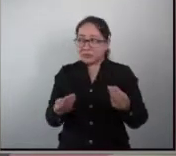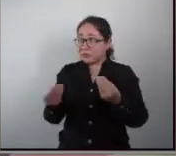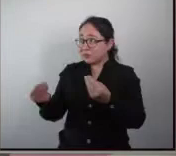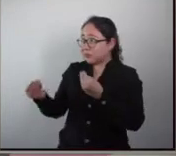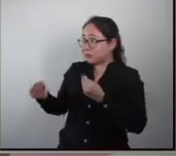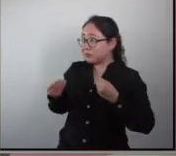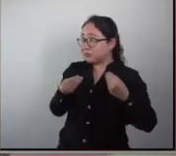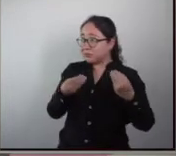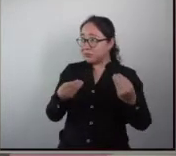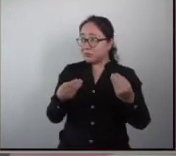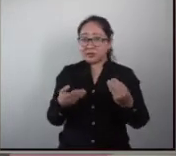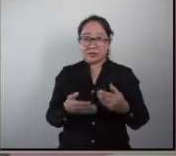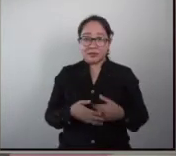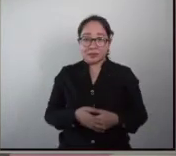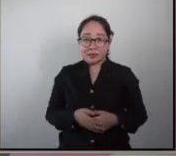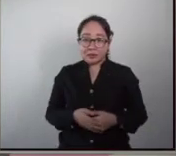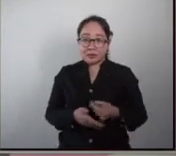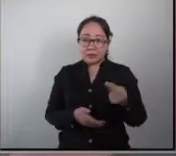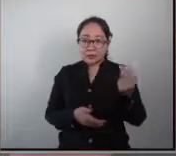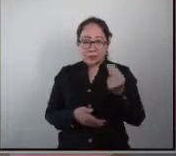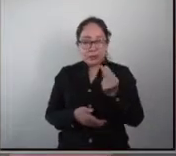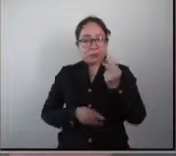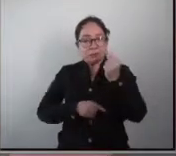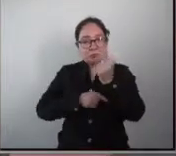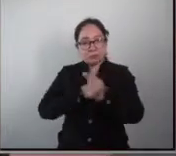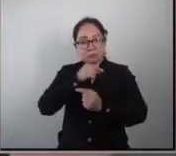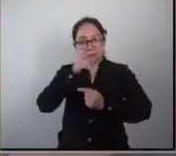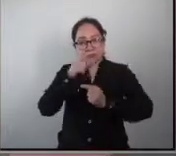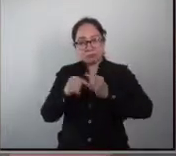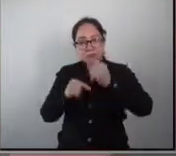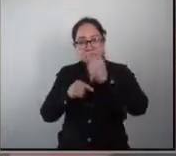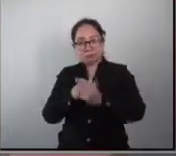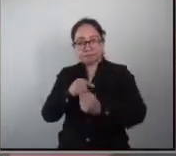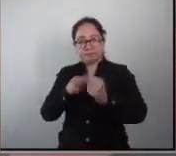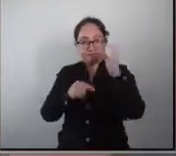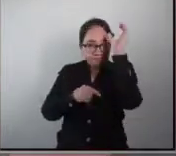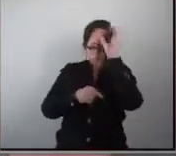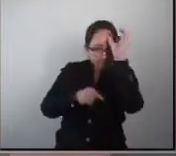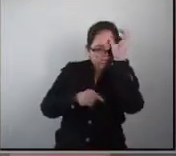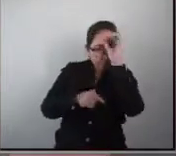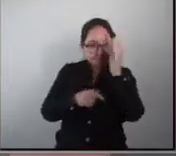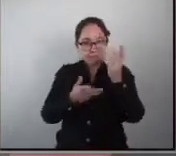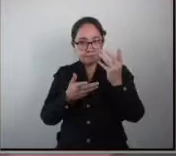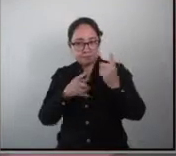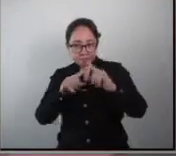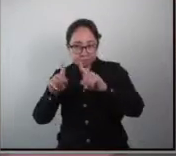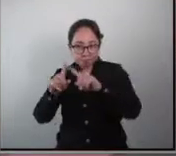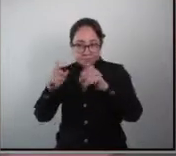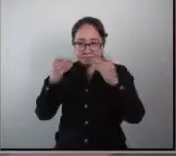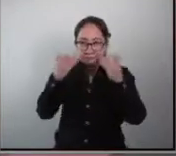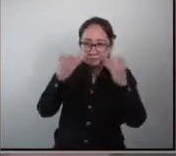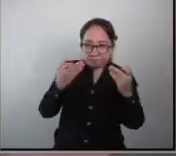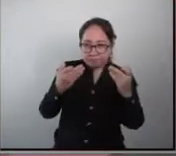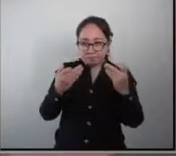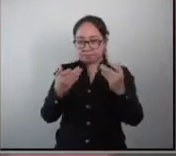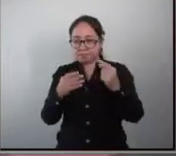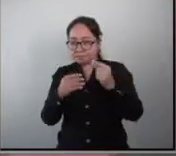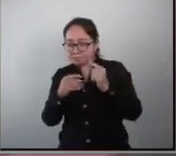pero necesitamos ir encontrando desde el punto de vista científicos y con evidencia empírica